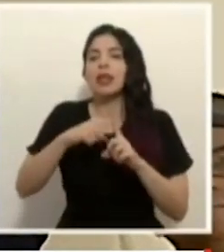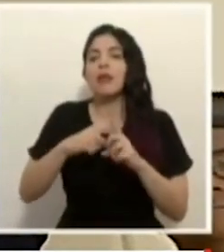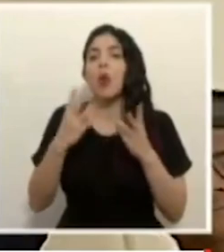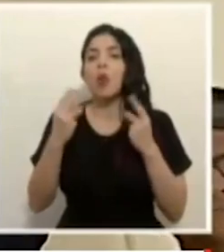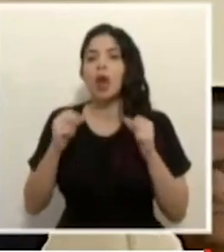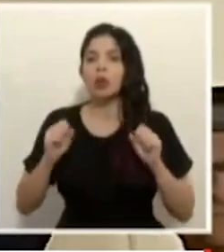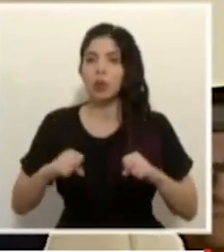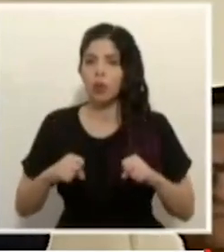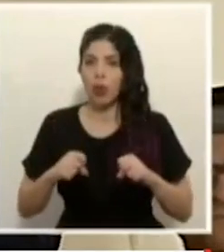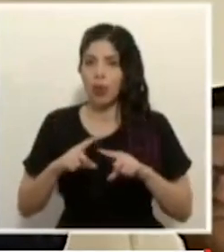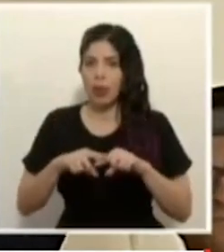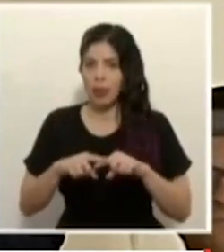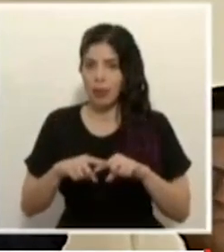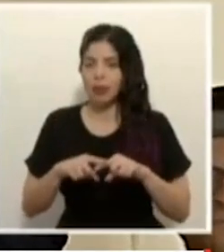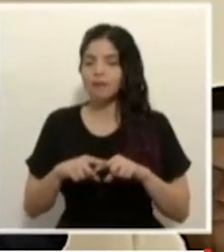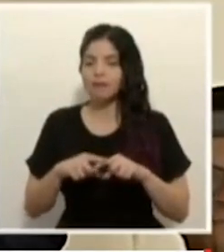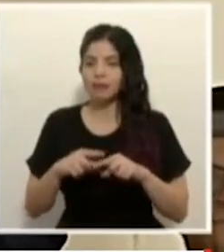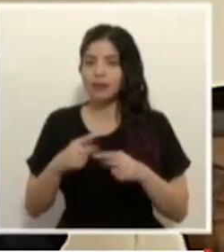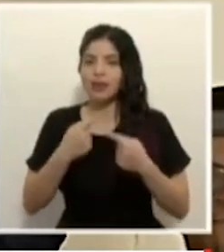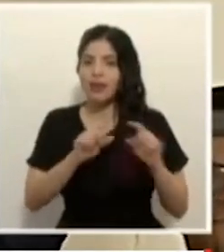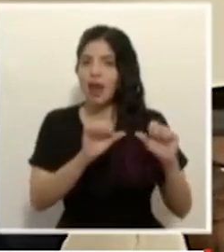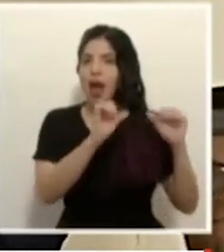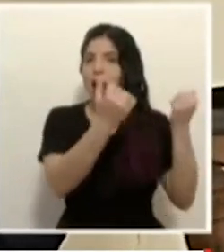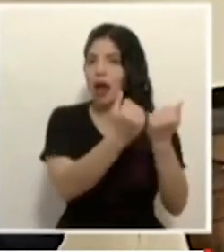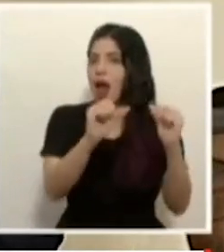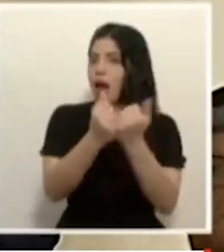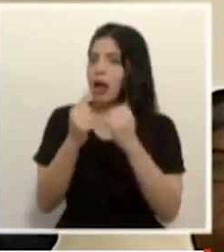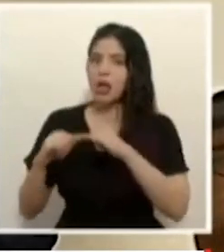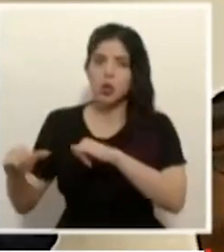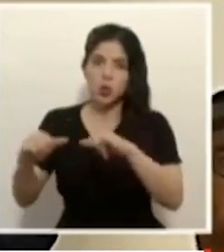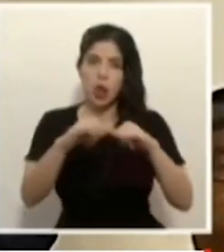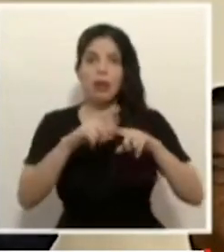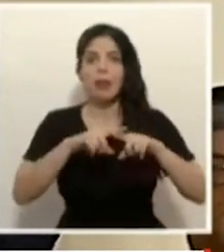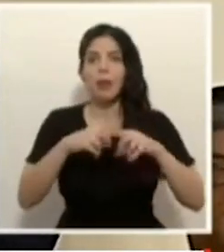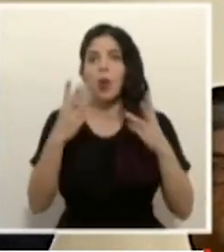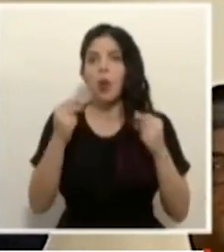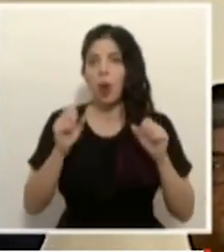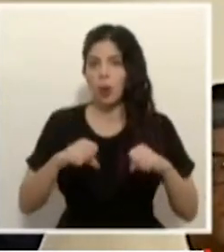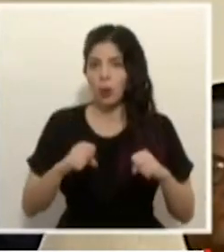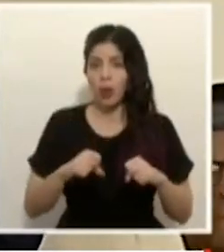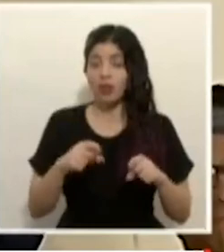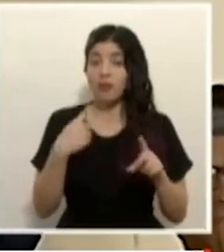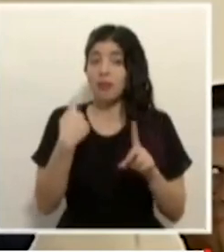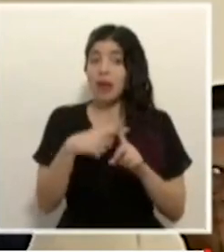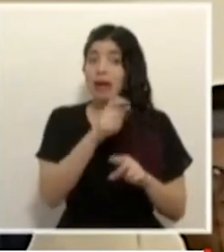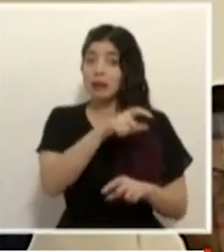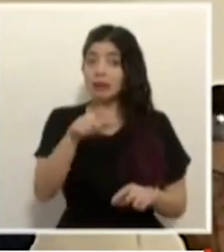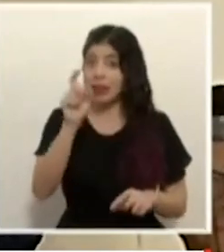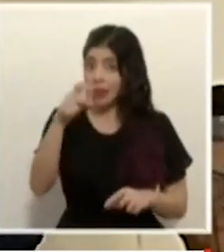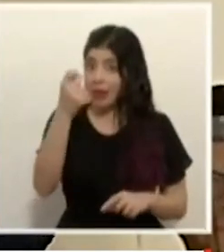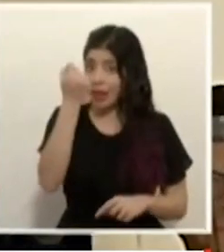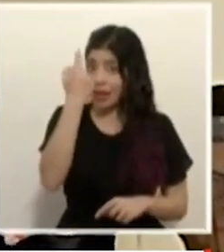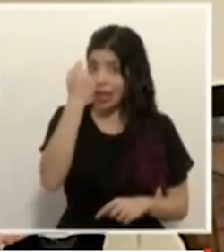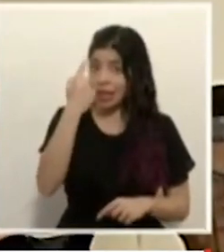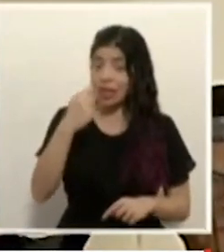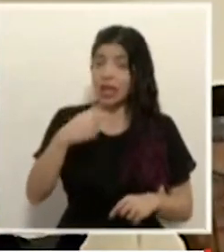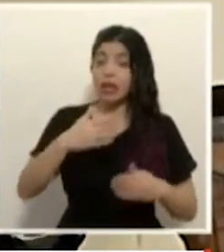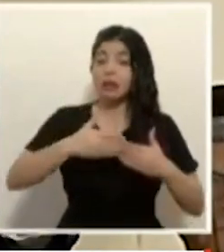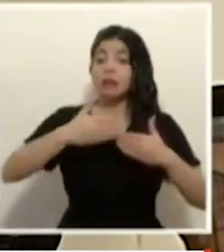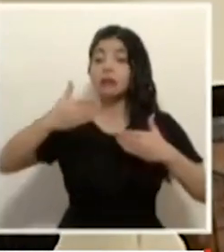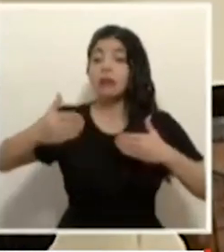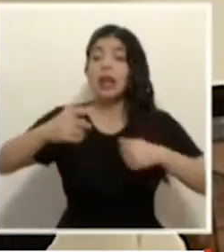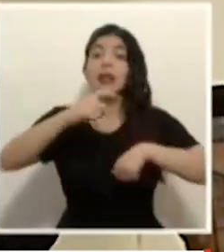y así ocurrirán los distintos sectores también entendiendo que periodos de apertura